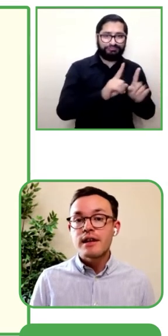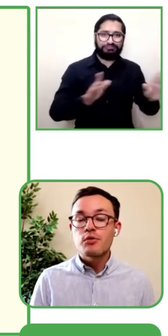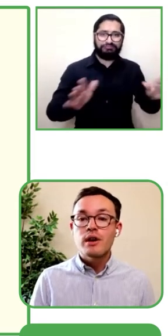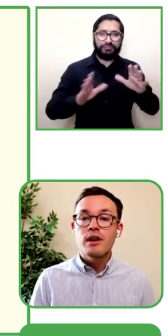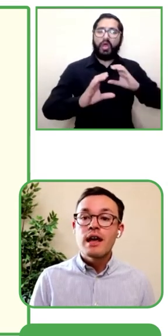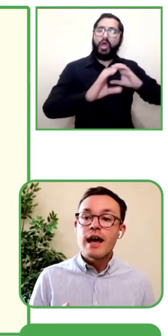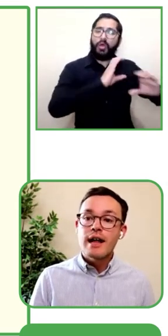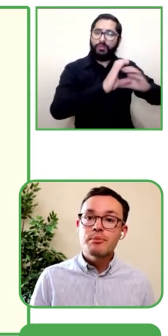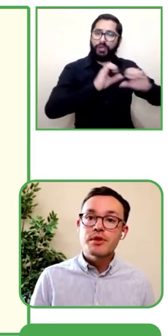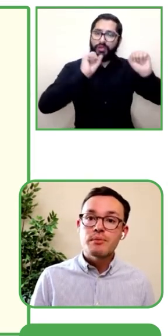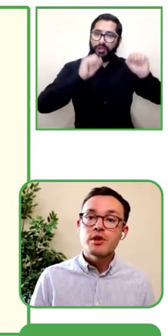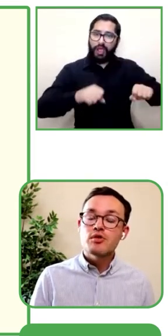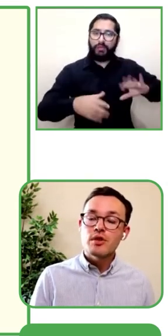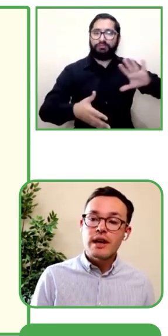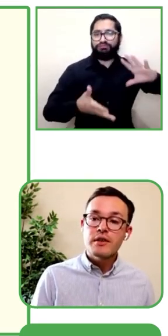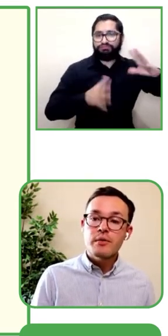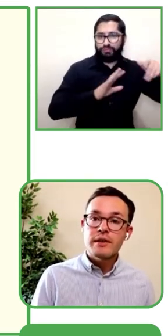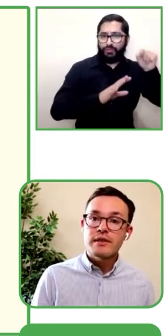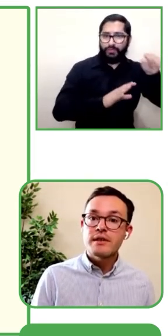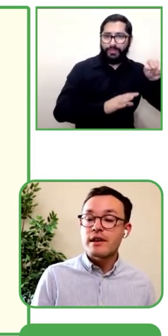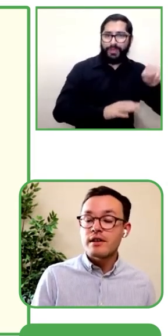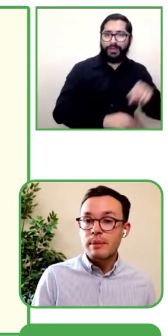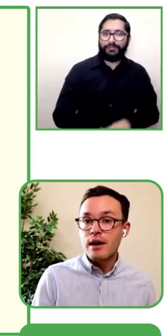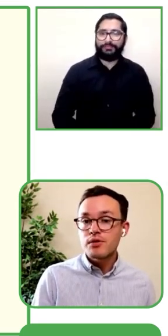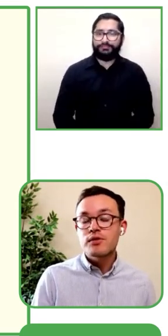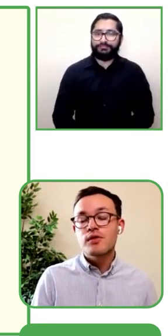un niño adolescente.